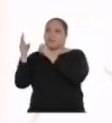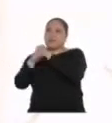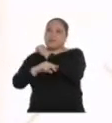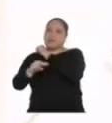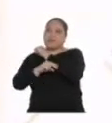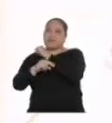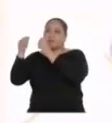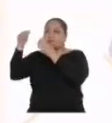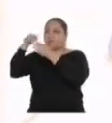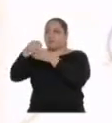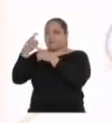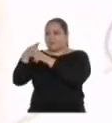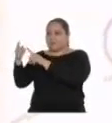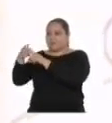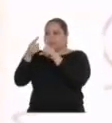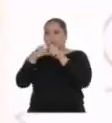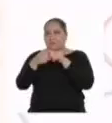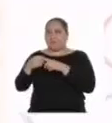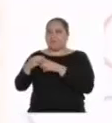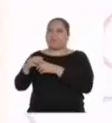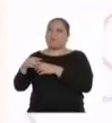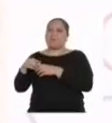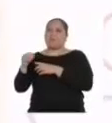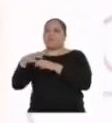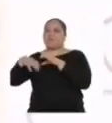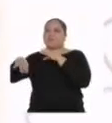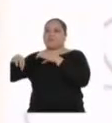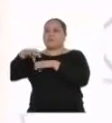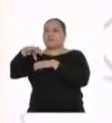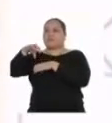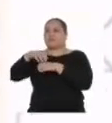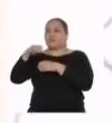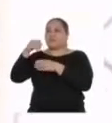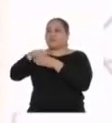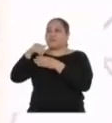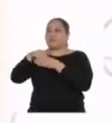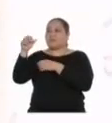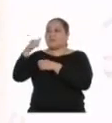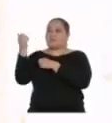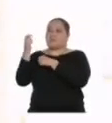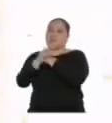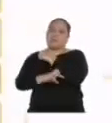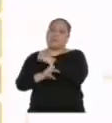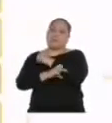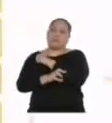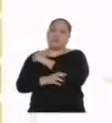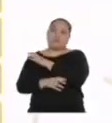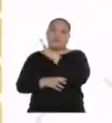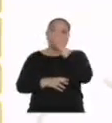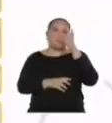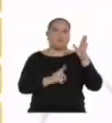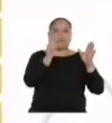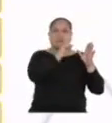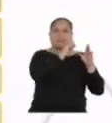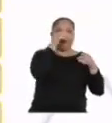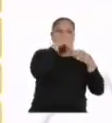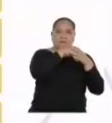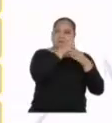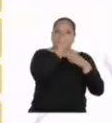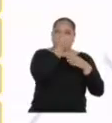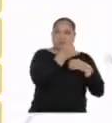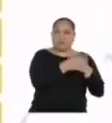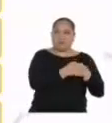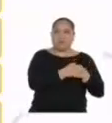Nación, los bancos comerciales y las sucursales de los bancos del extranjero. Y dentro del sistema